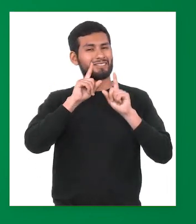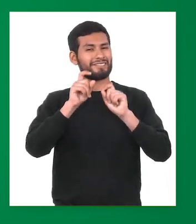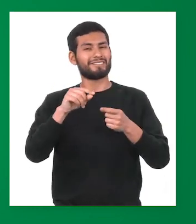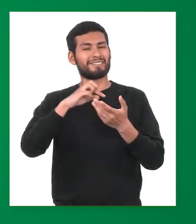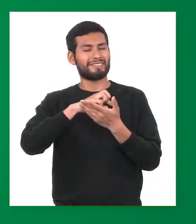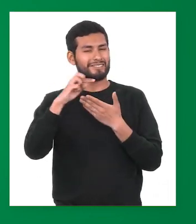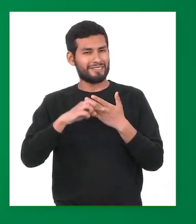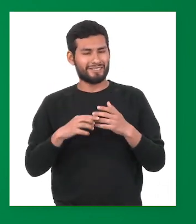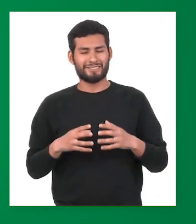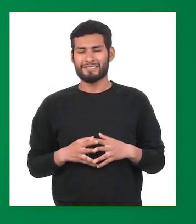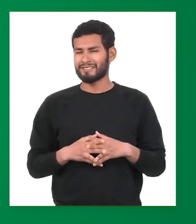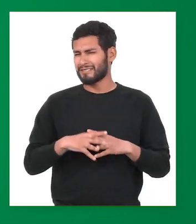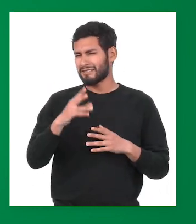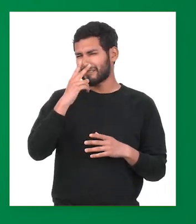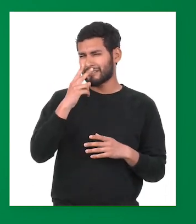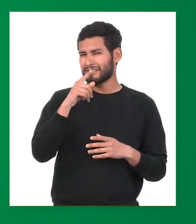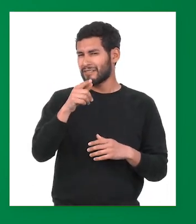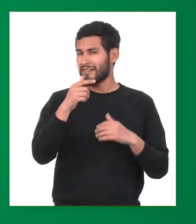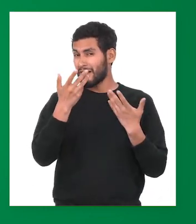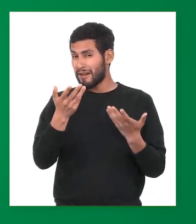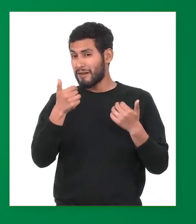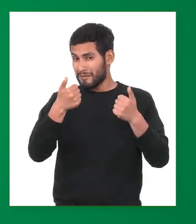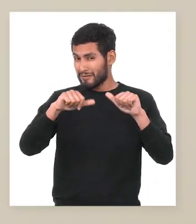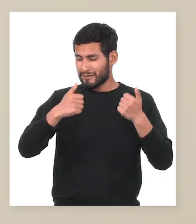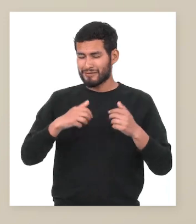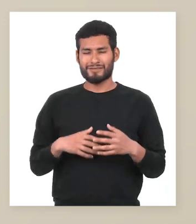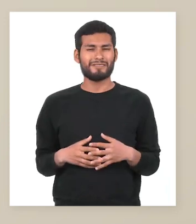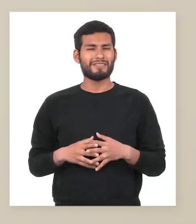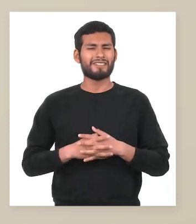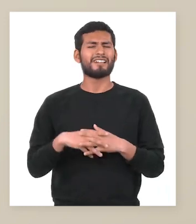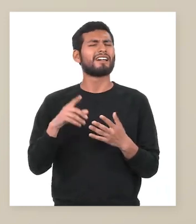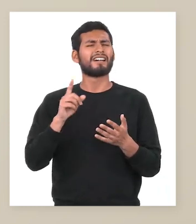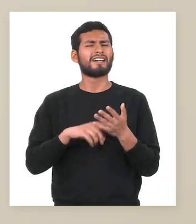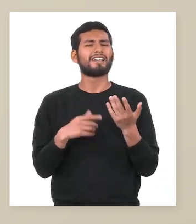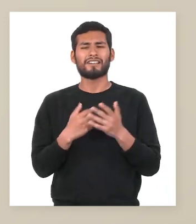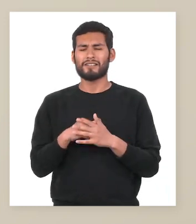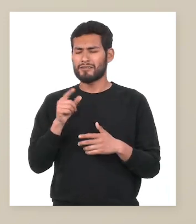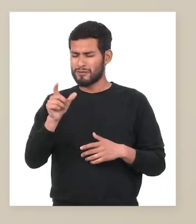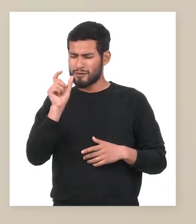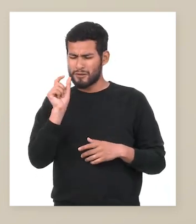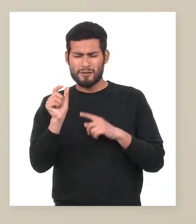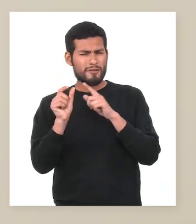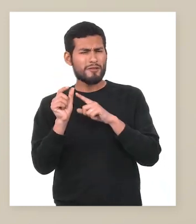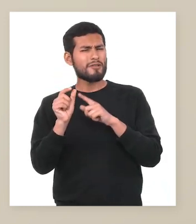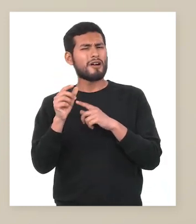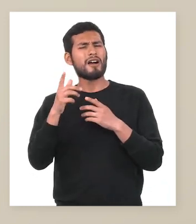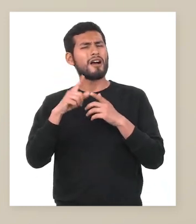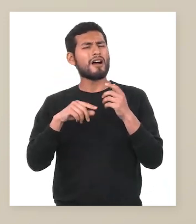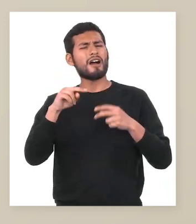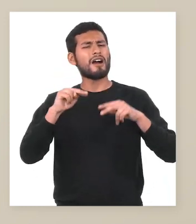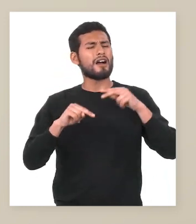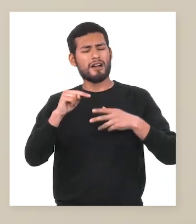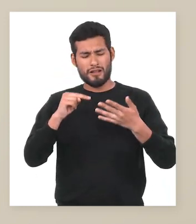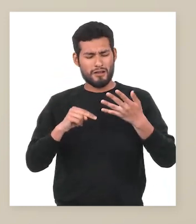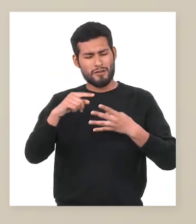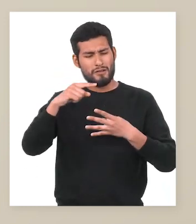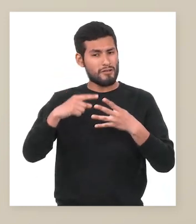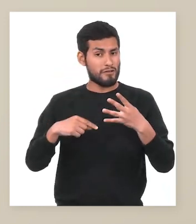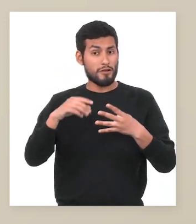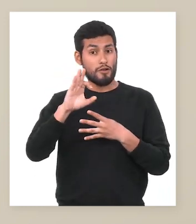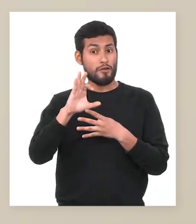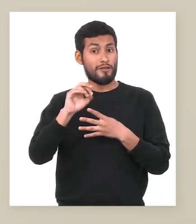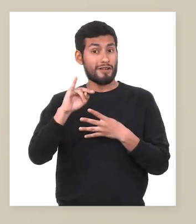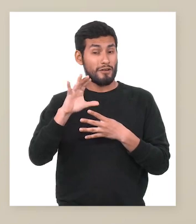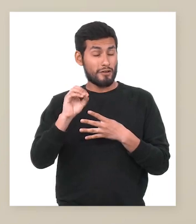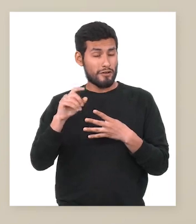la primera pregunta del programa. Veamos cómo les va. ¿A qué nivel pertenece la mínima unidad de la lengua? Alternativa A.